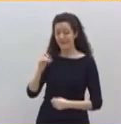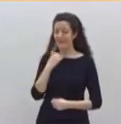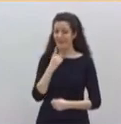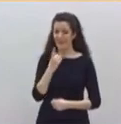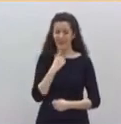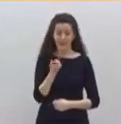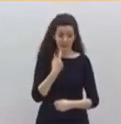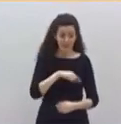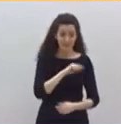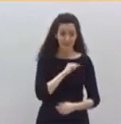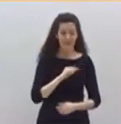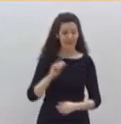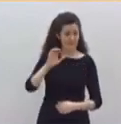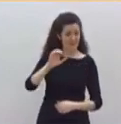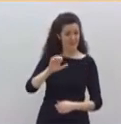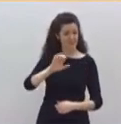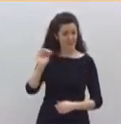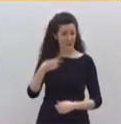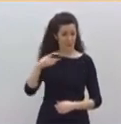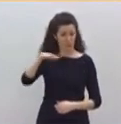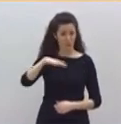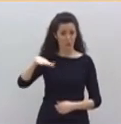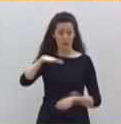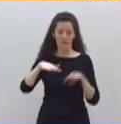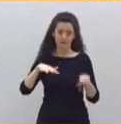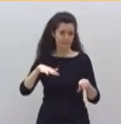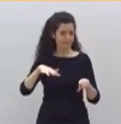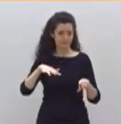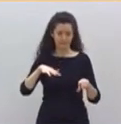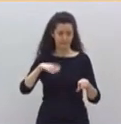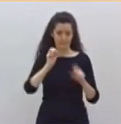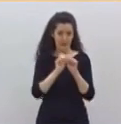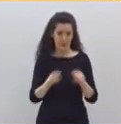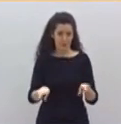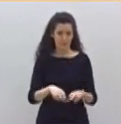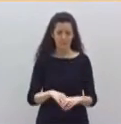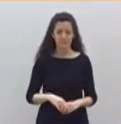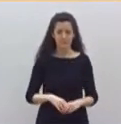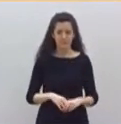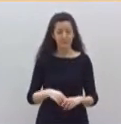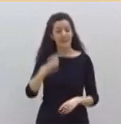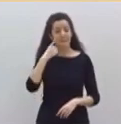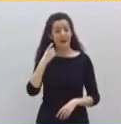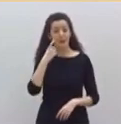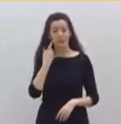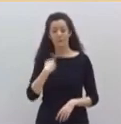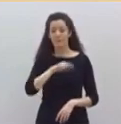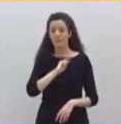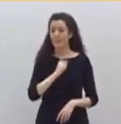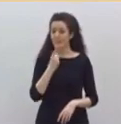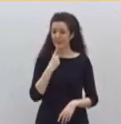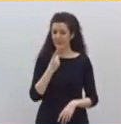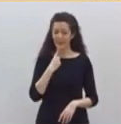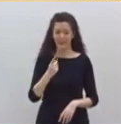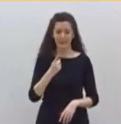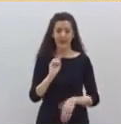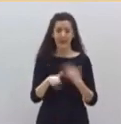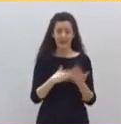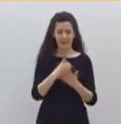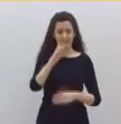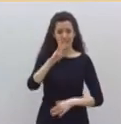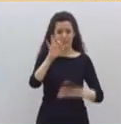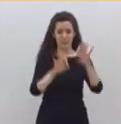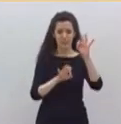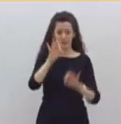salga de esta crisis. El Banco de España ha dicho que en las peores previsiones podemos caer un 13% en el PIB. El paro a alcanzar un 20%